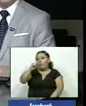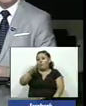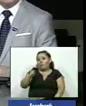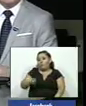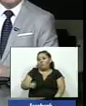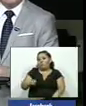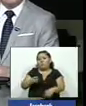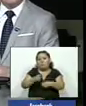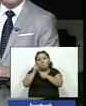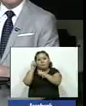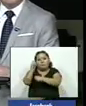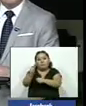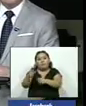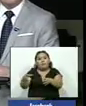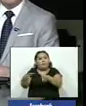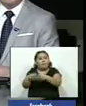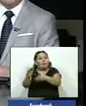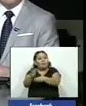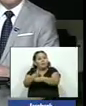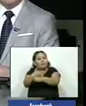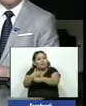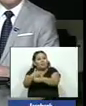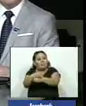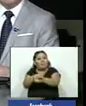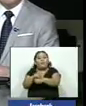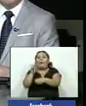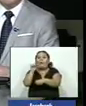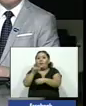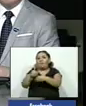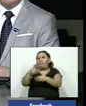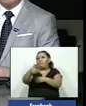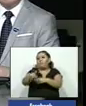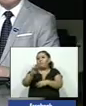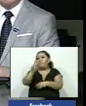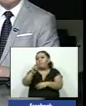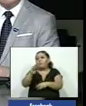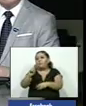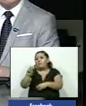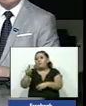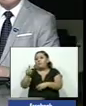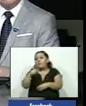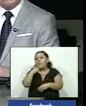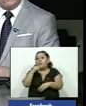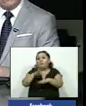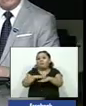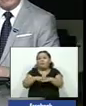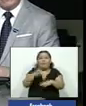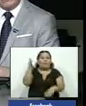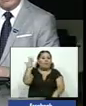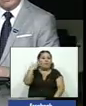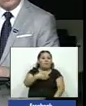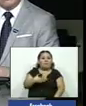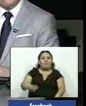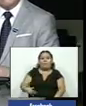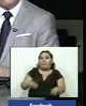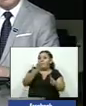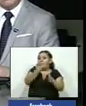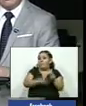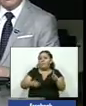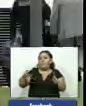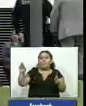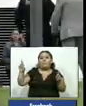sería la opción de la oposición para las elecciones del 2021 así lo anunció a través de su cuenta de Twitter el expresidente Rafael Correa